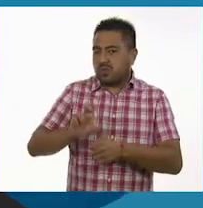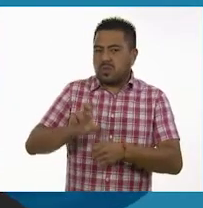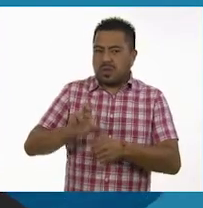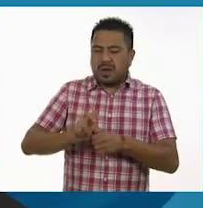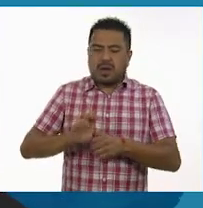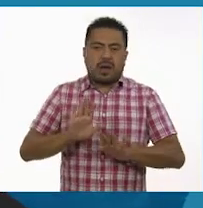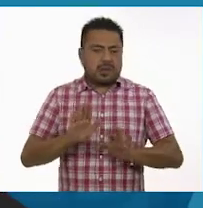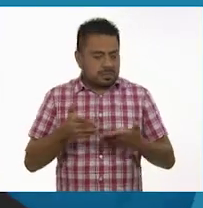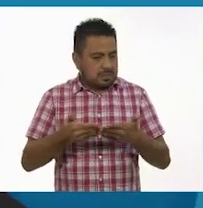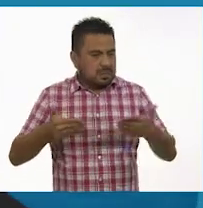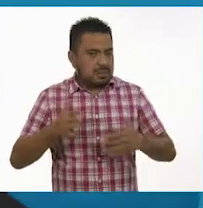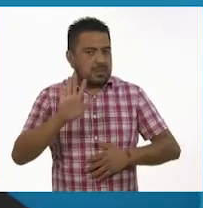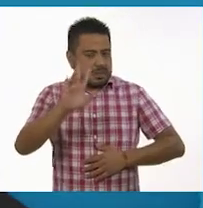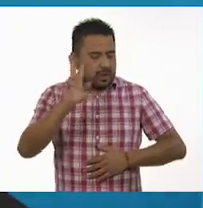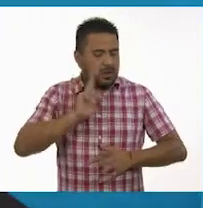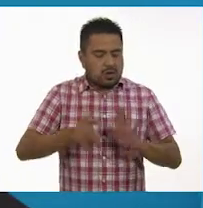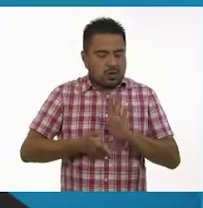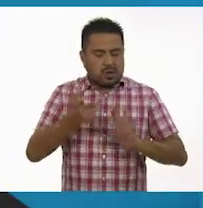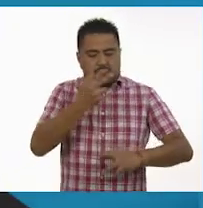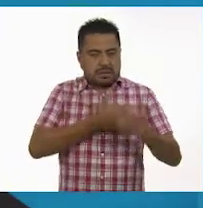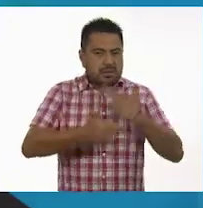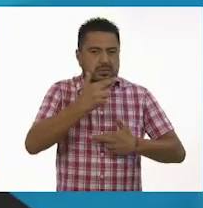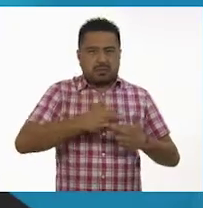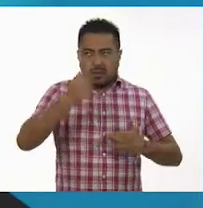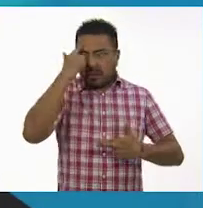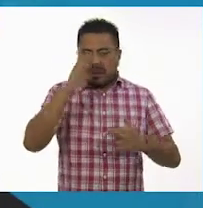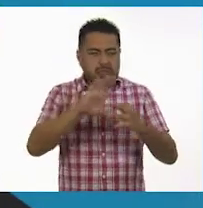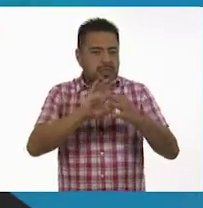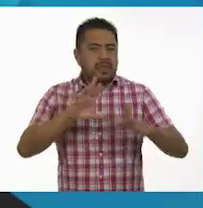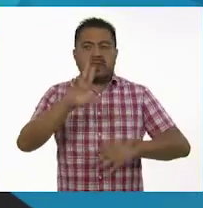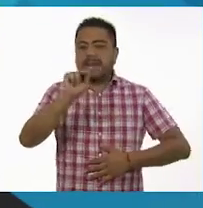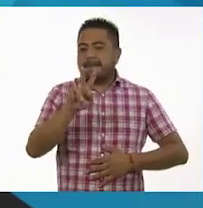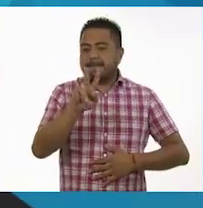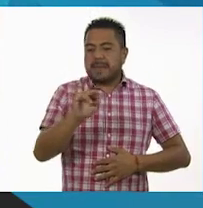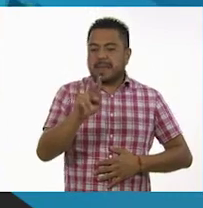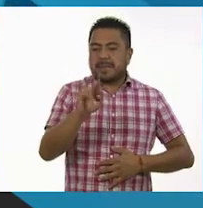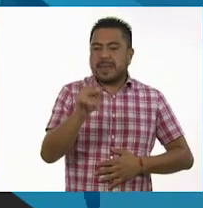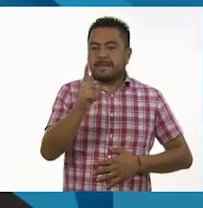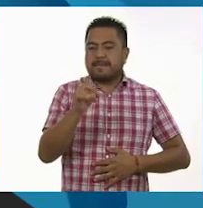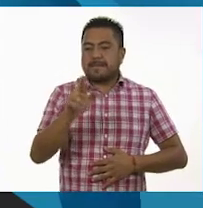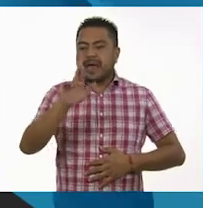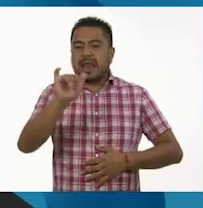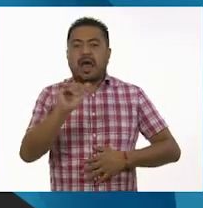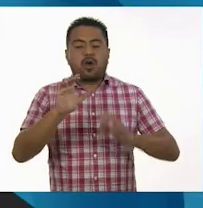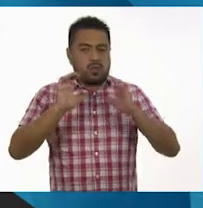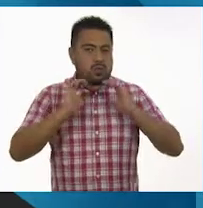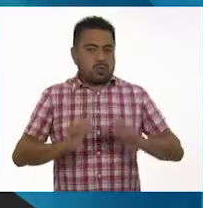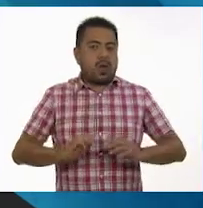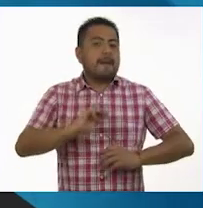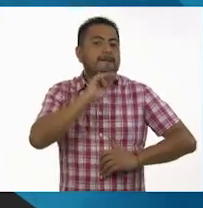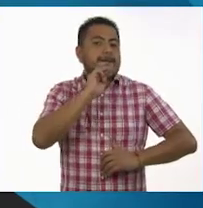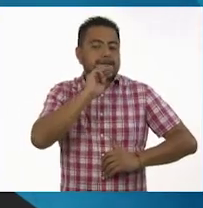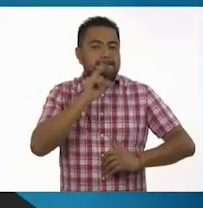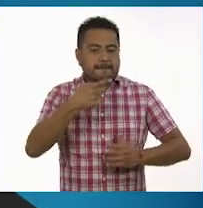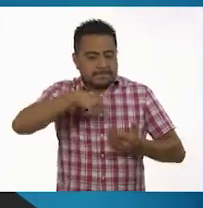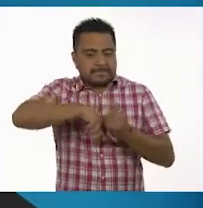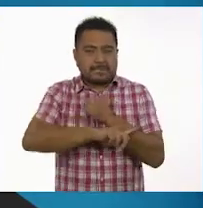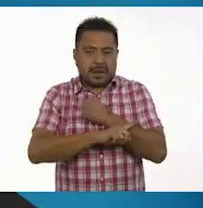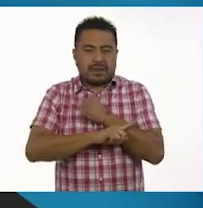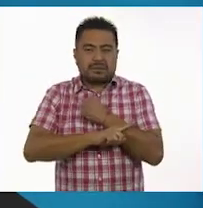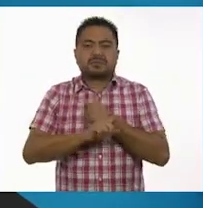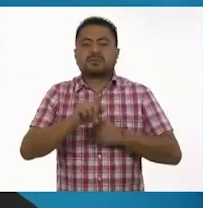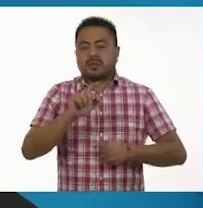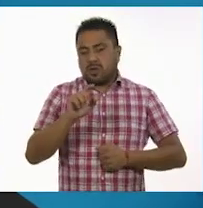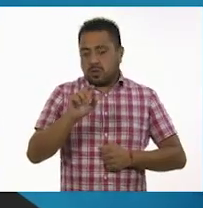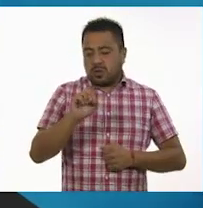Entonces, vamos a recapitular, maestro, para que no se nos olvide. La vivípara es en el cuerpo de la madre y la